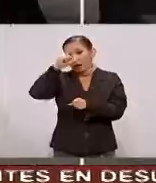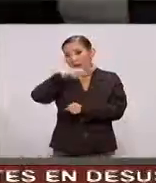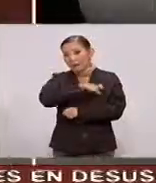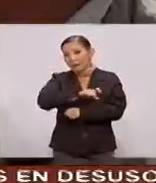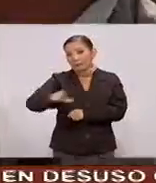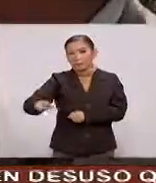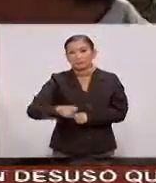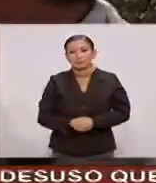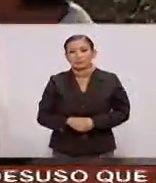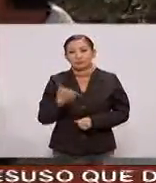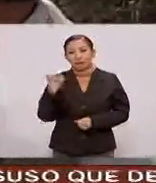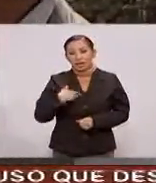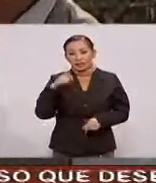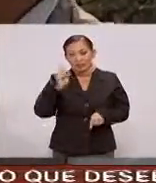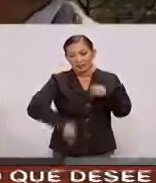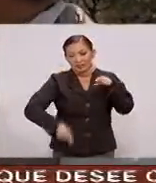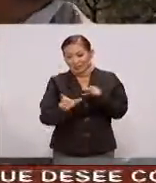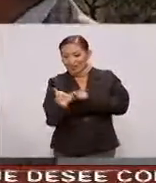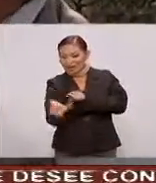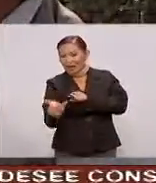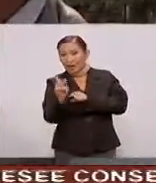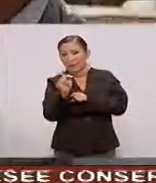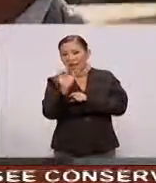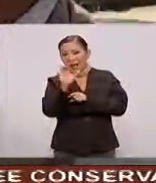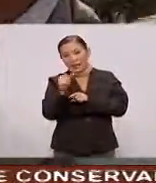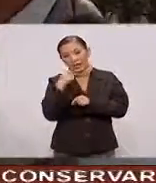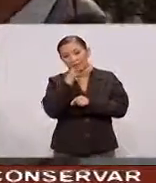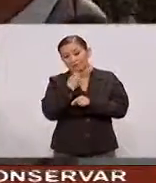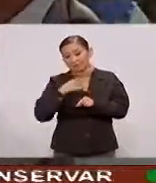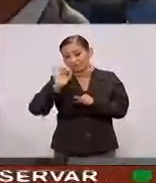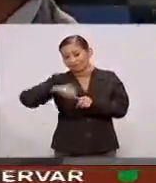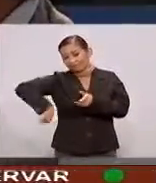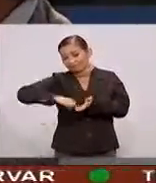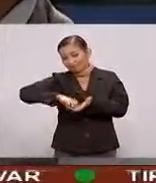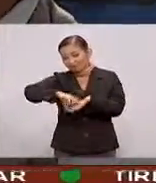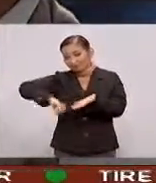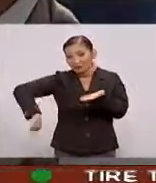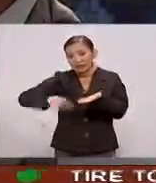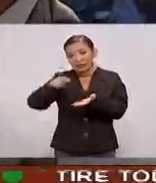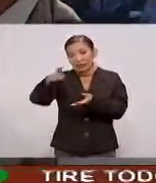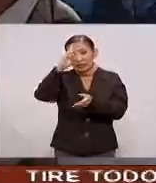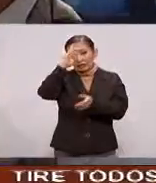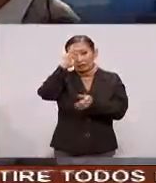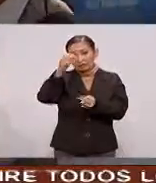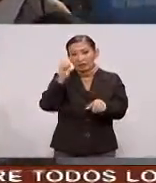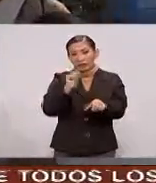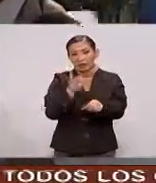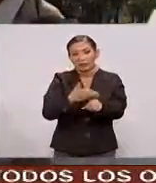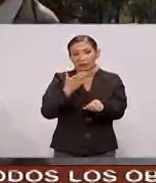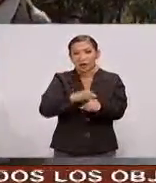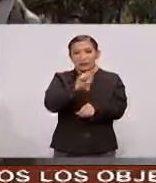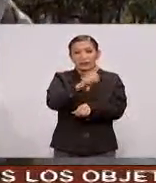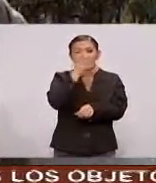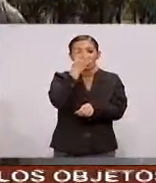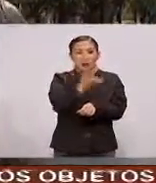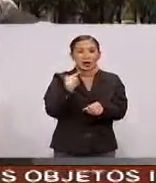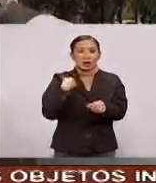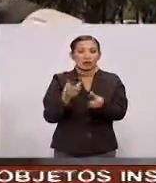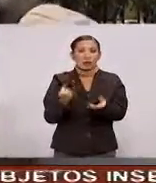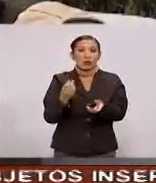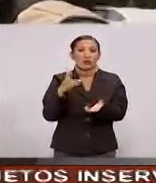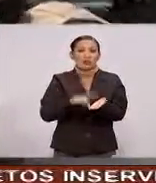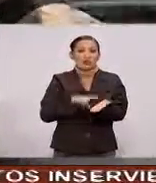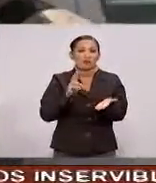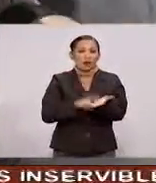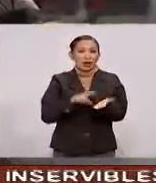pagar Es el retiro de la matrícula como tal Y es una sanción de 24 veces La unidad de cuenta del Distrito